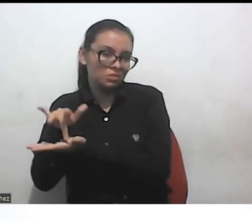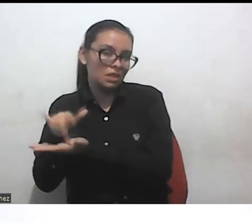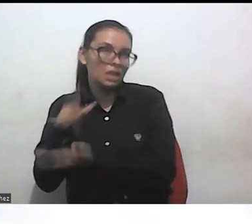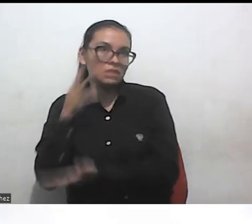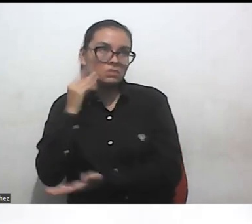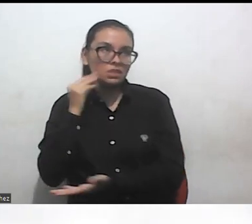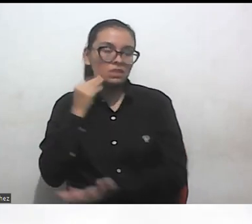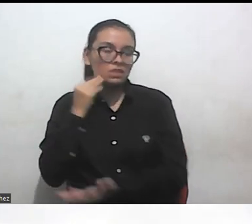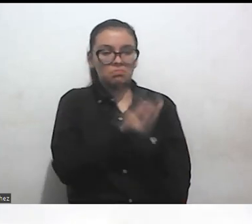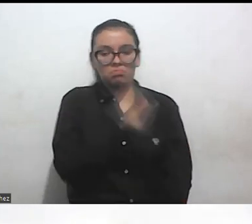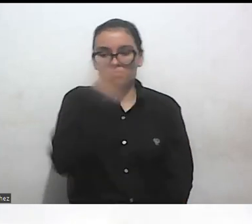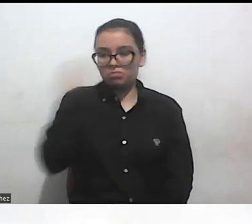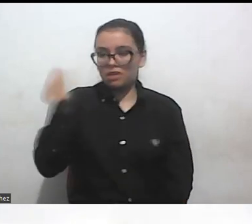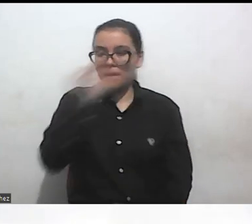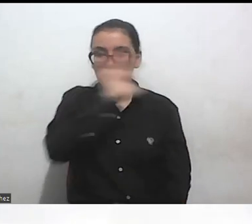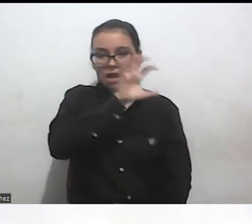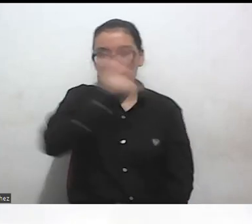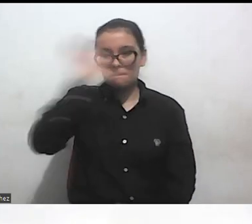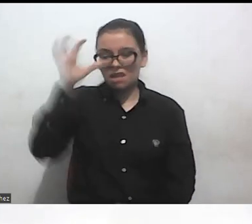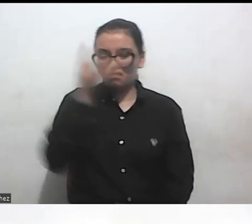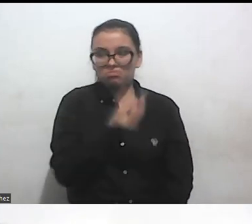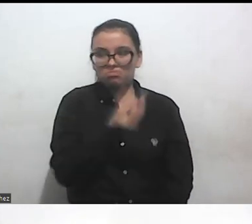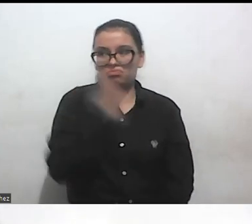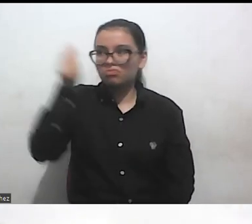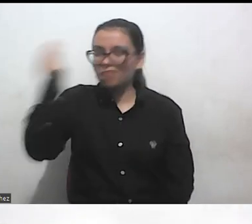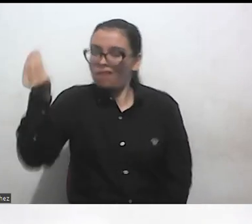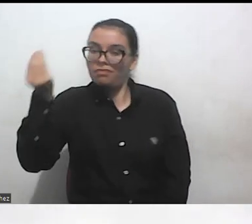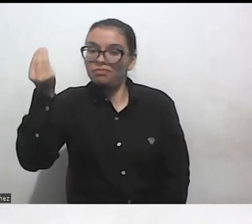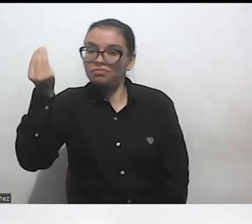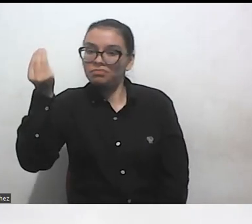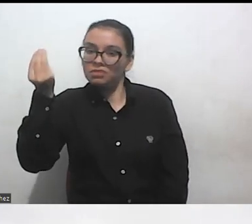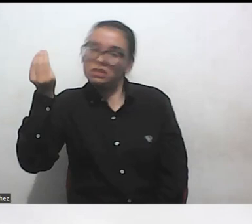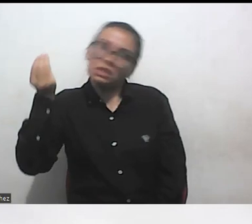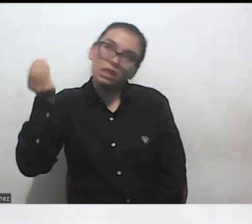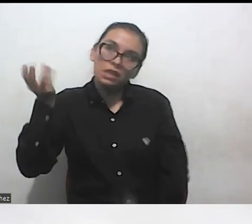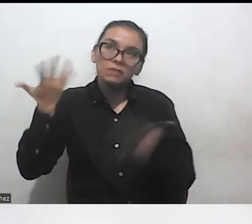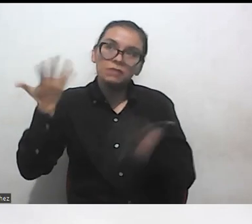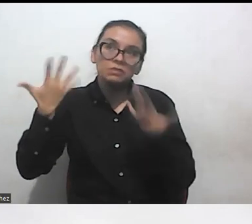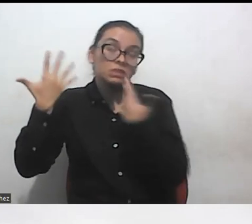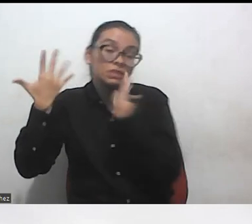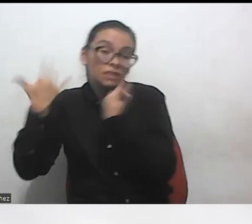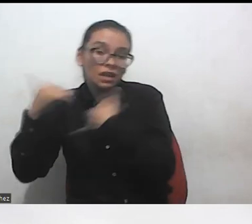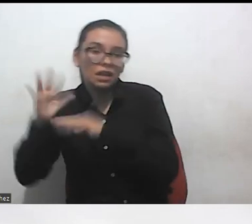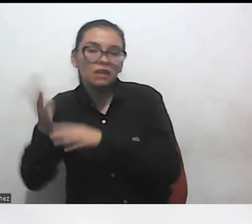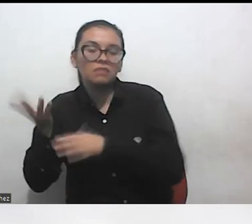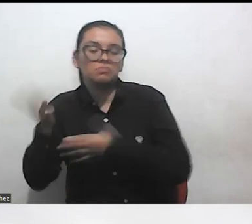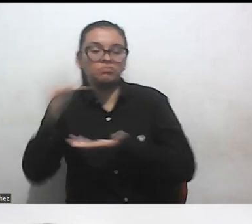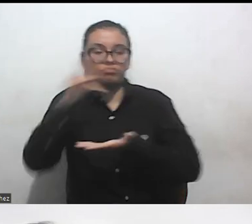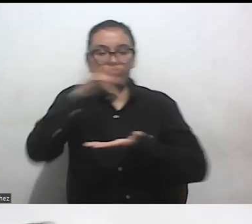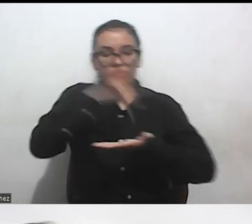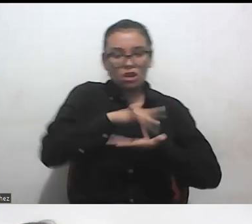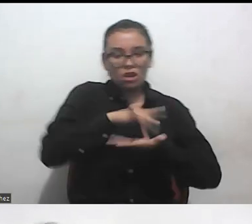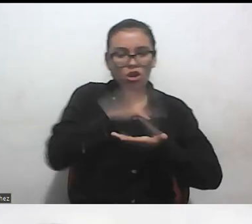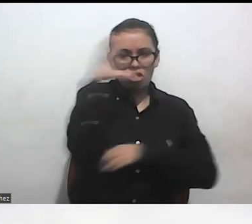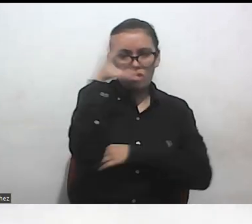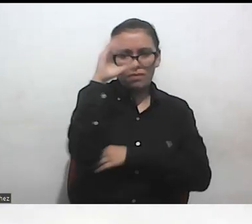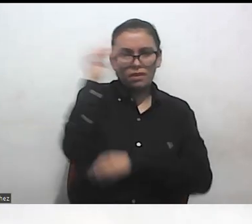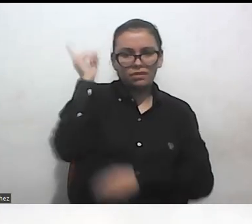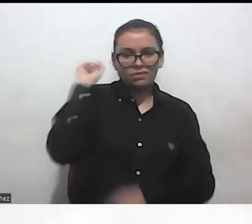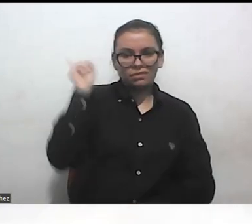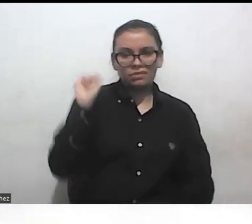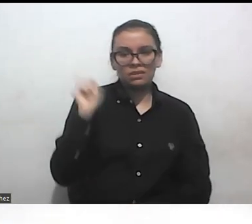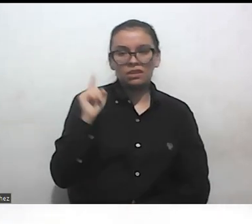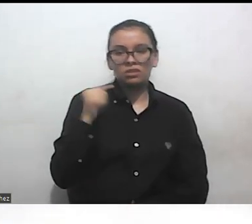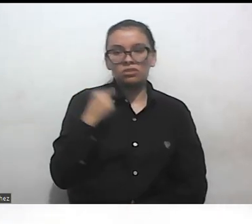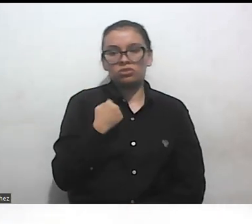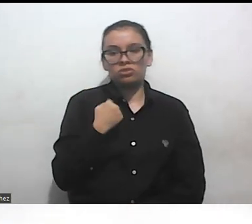alguna manera, que yo volví a Colombia hace ya varios años, soy una mujer cis, entonces también